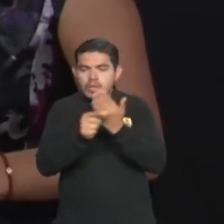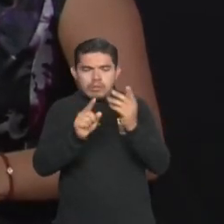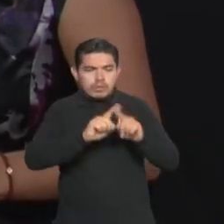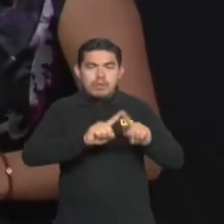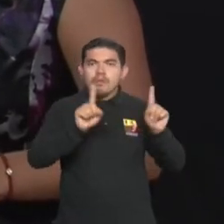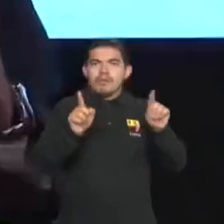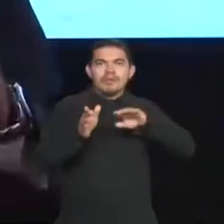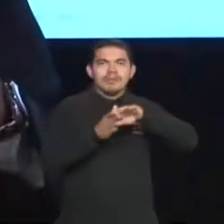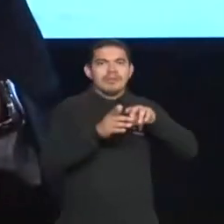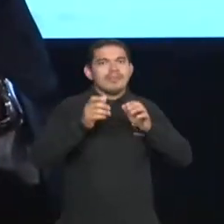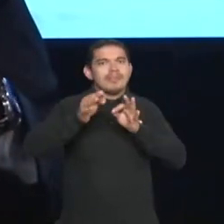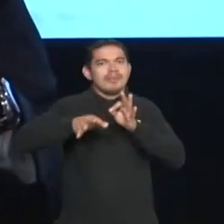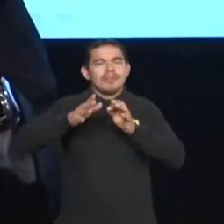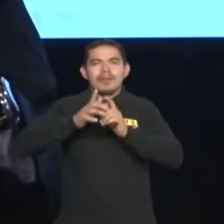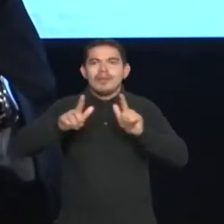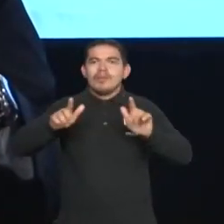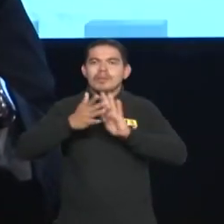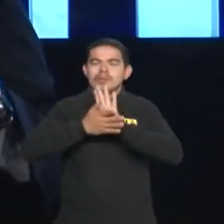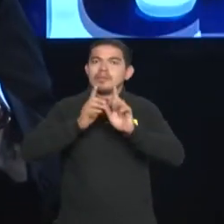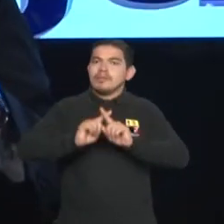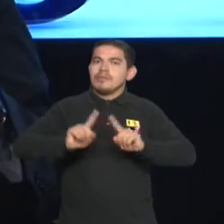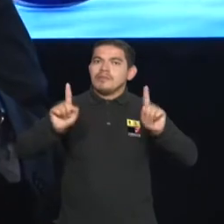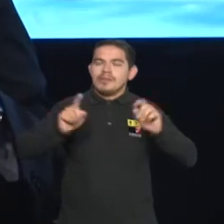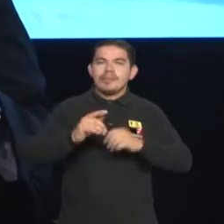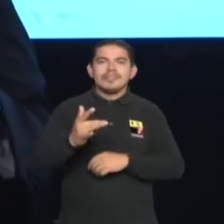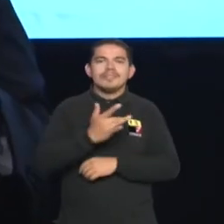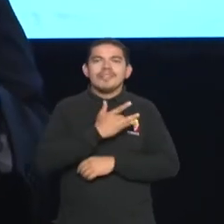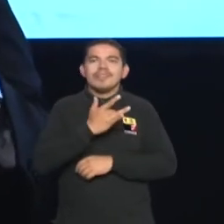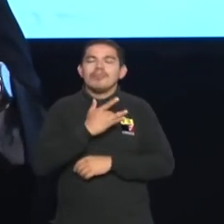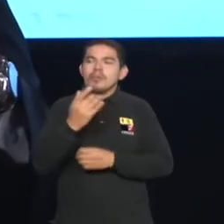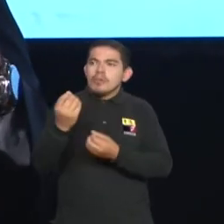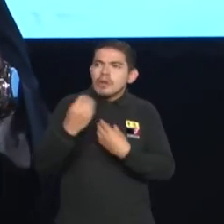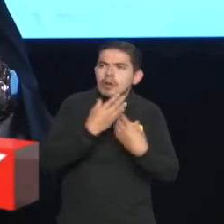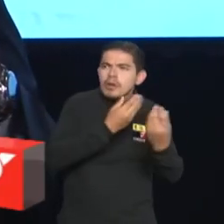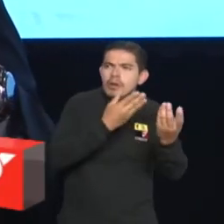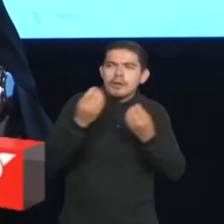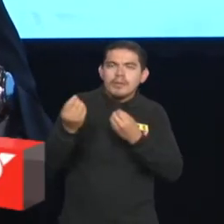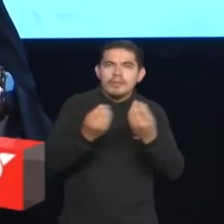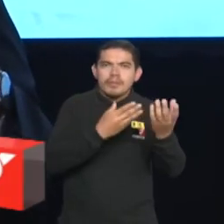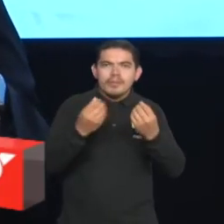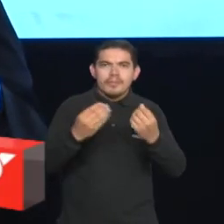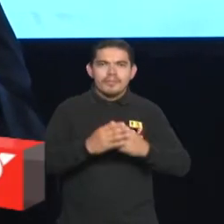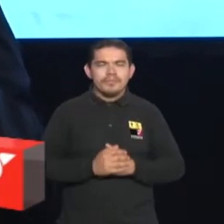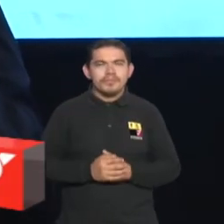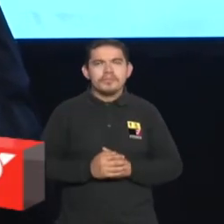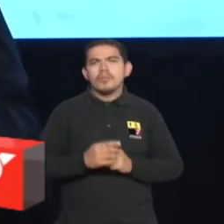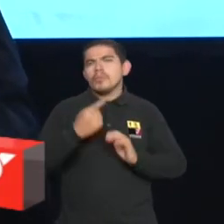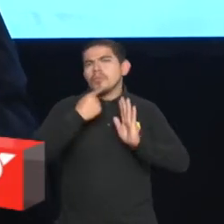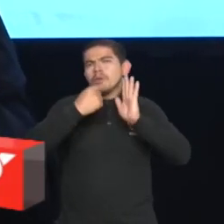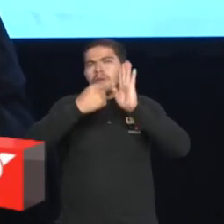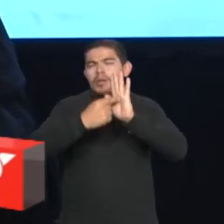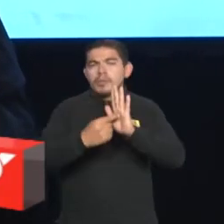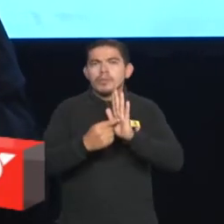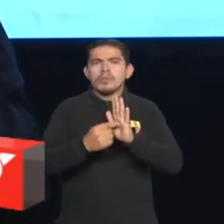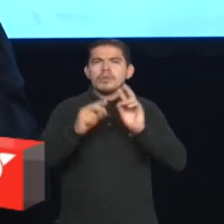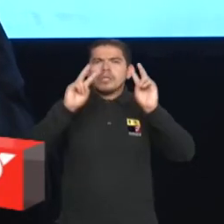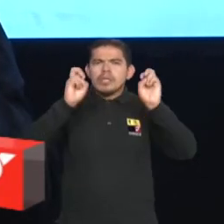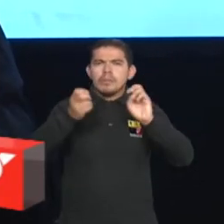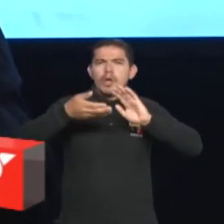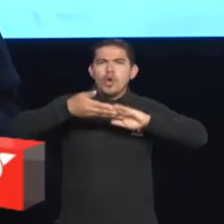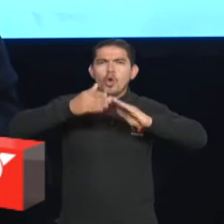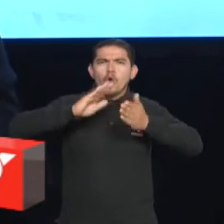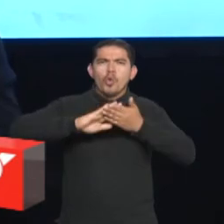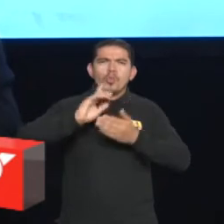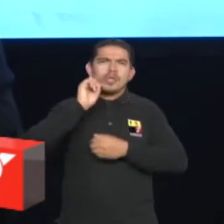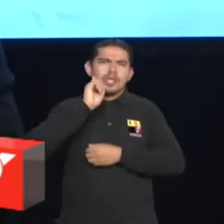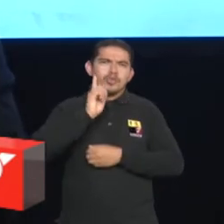¿Por qué razón, cuando nosotros hablamos de comunidad sorda, se considera afuera